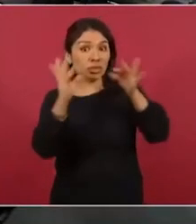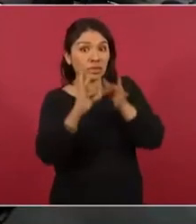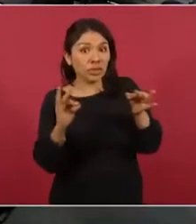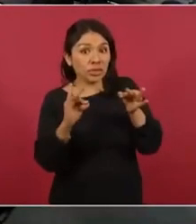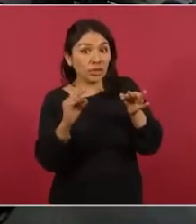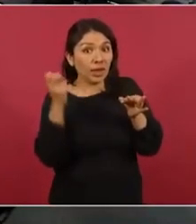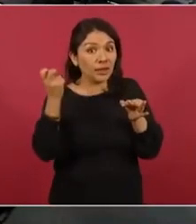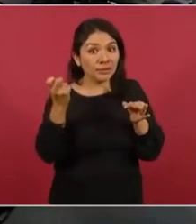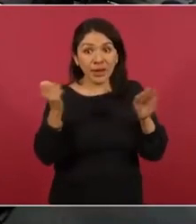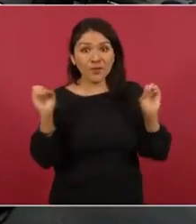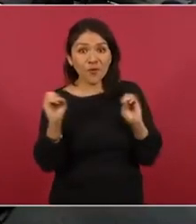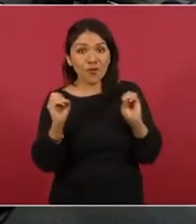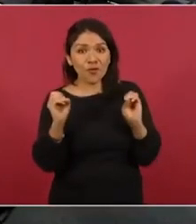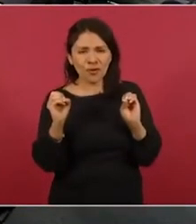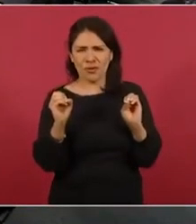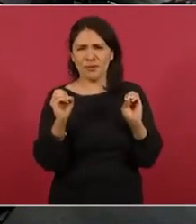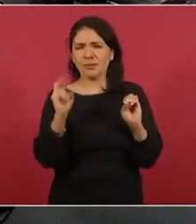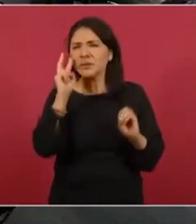A ver,